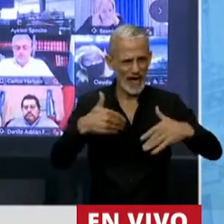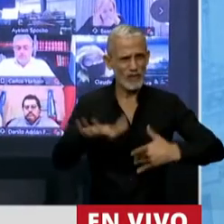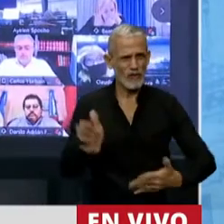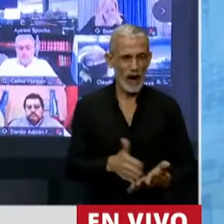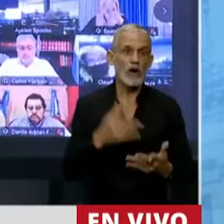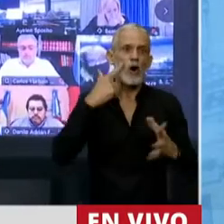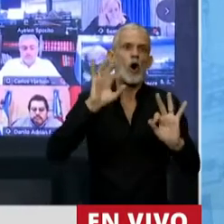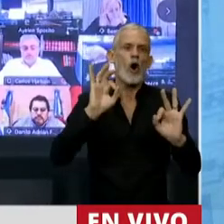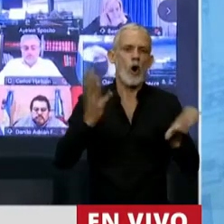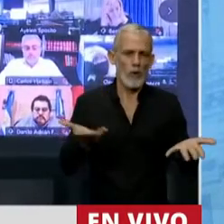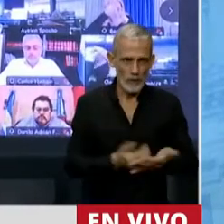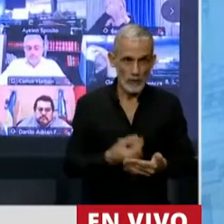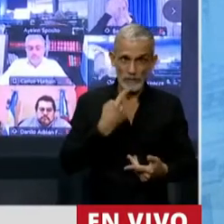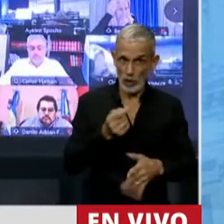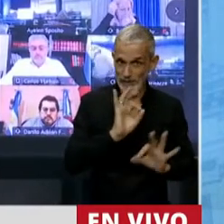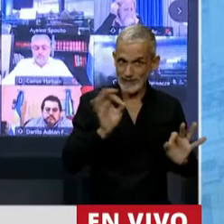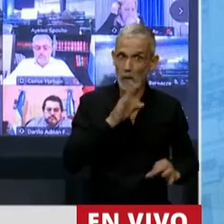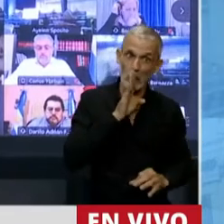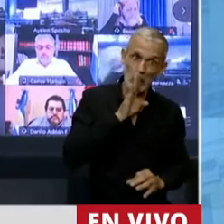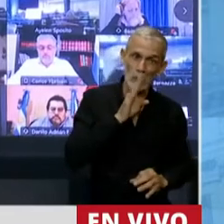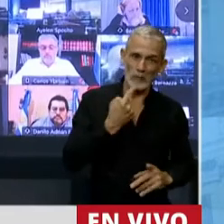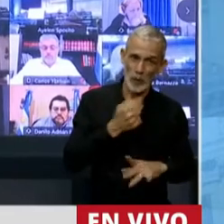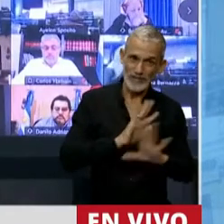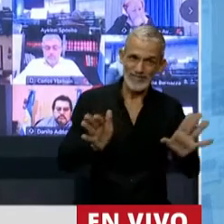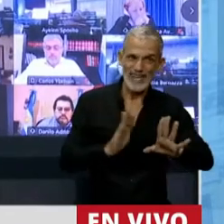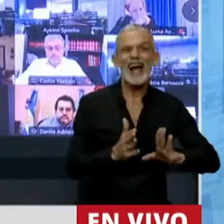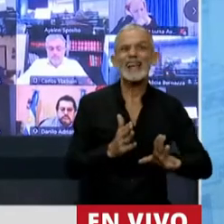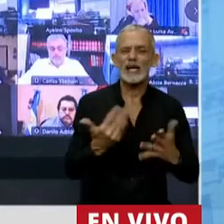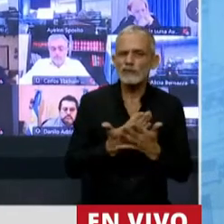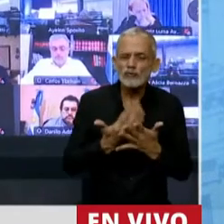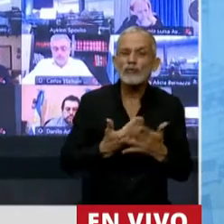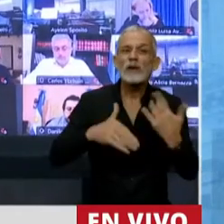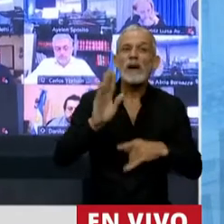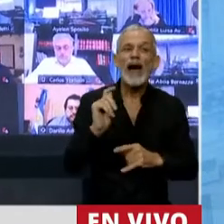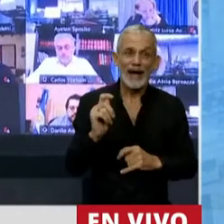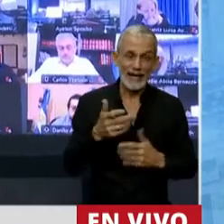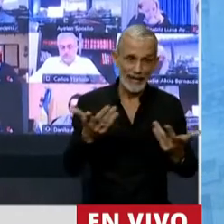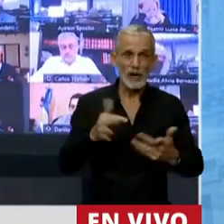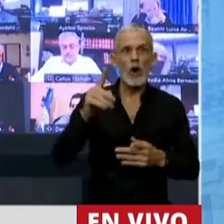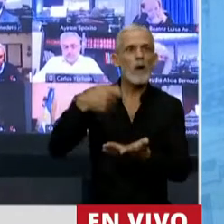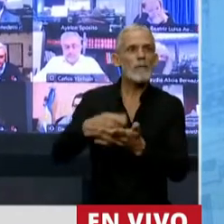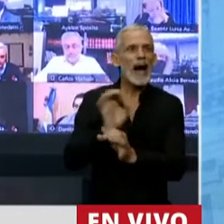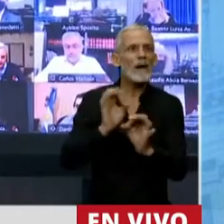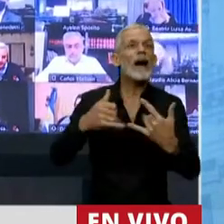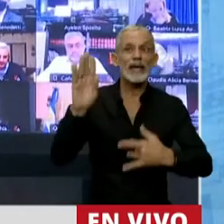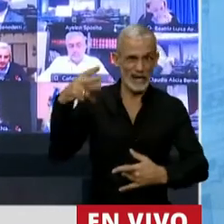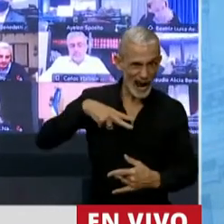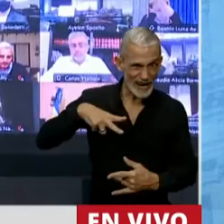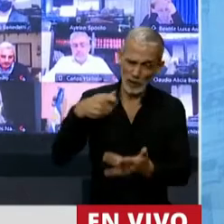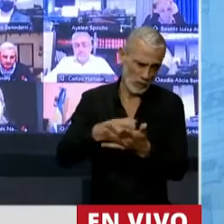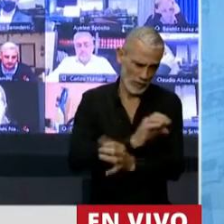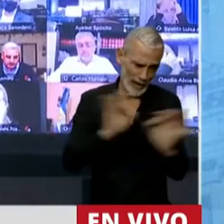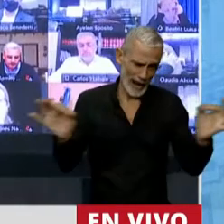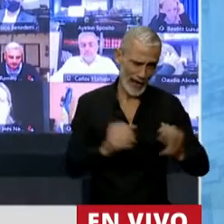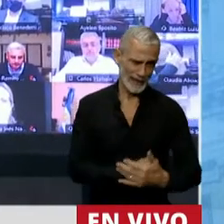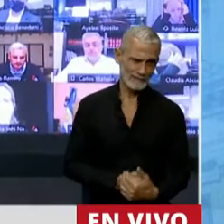Por supuesto, cuando uno no dice las cosas como son, los que van a tener más chance de evitar este impuesto son los que más tienen dentro de los que